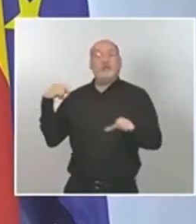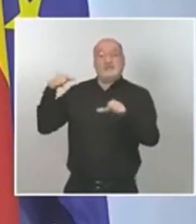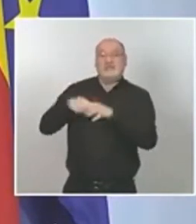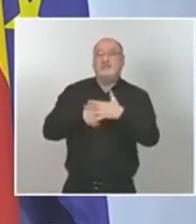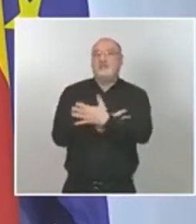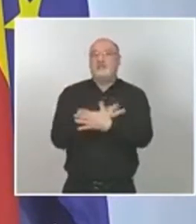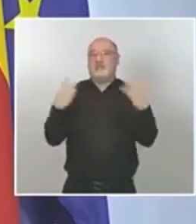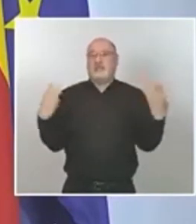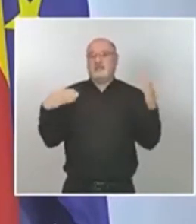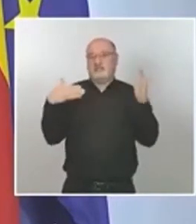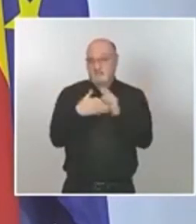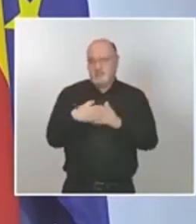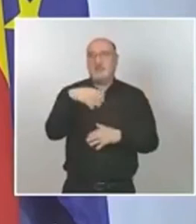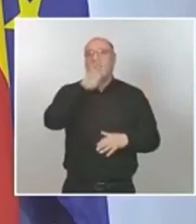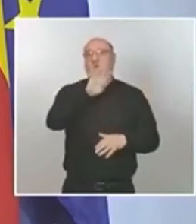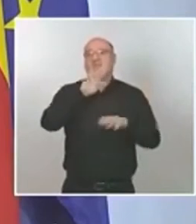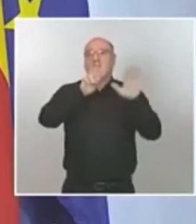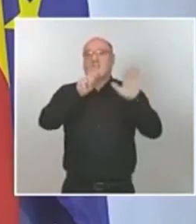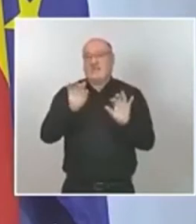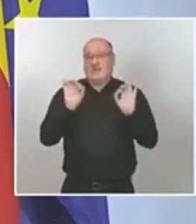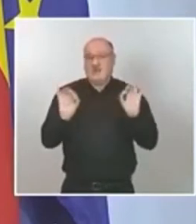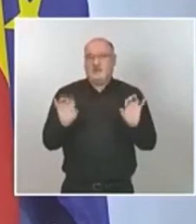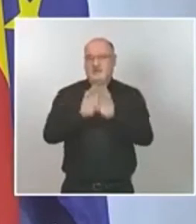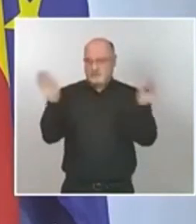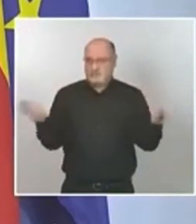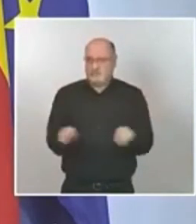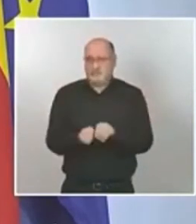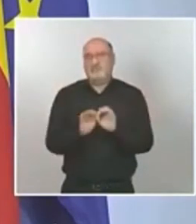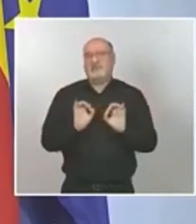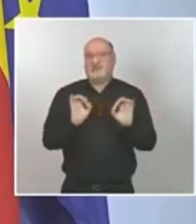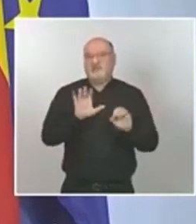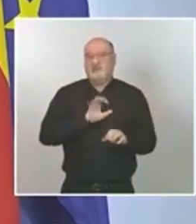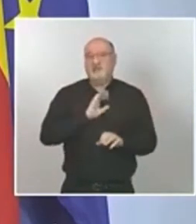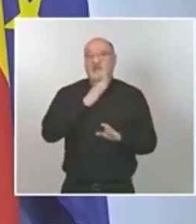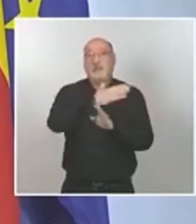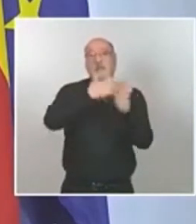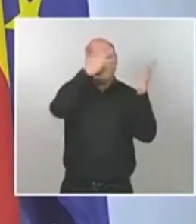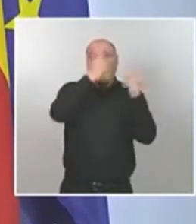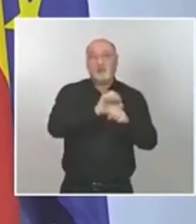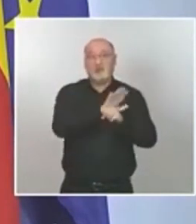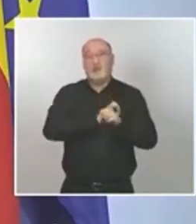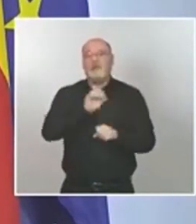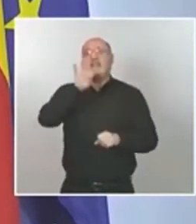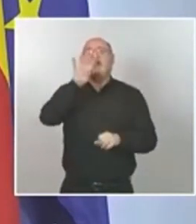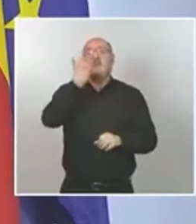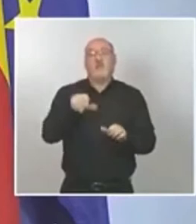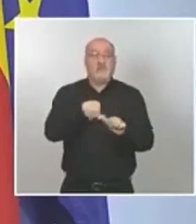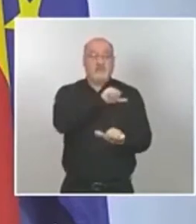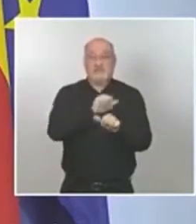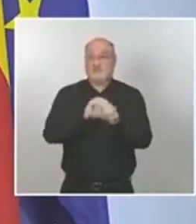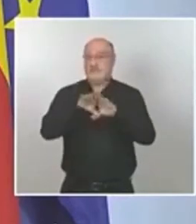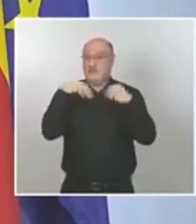471 casos la incidencia acumulada en 14 días que es uno de los datos que más